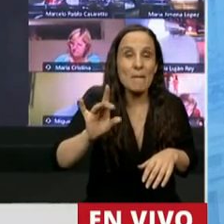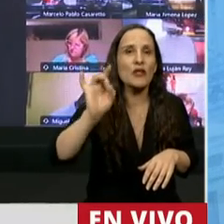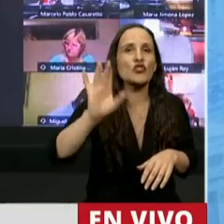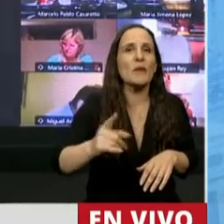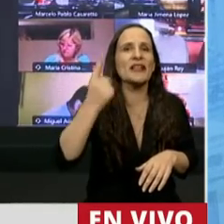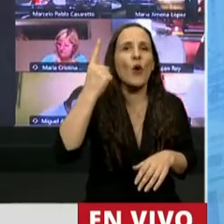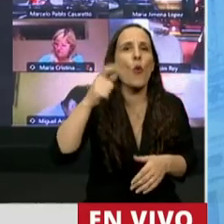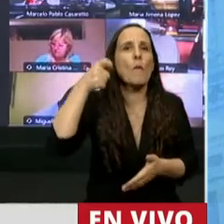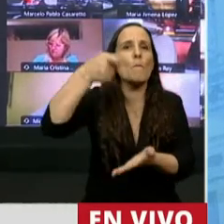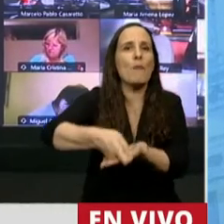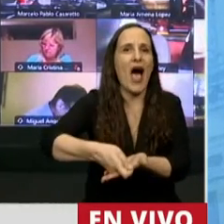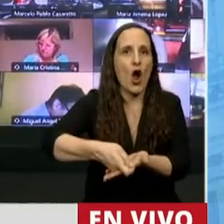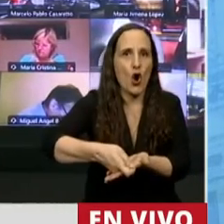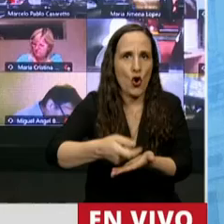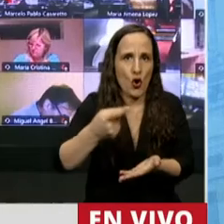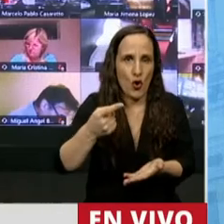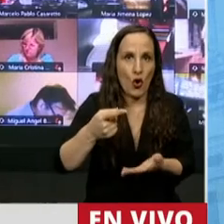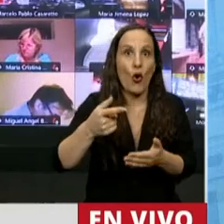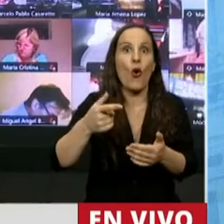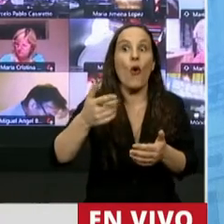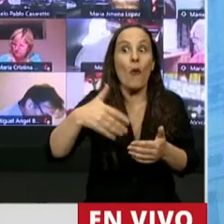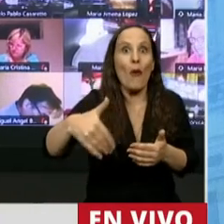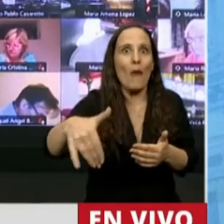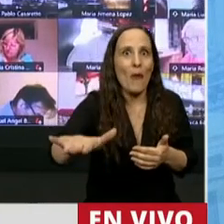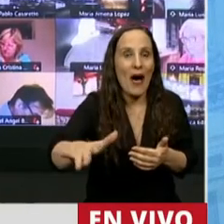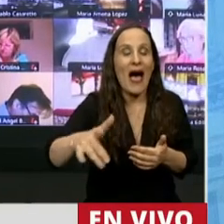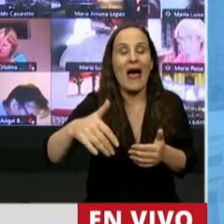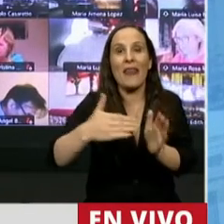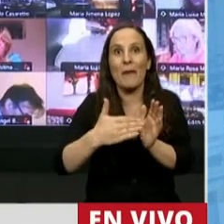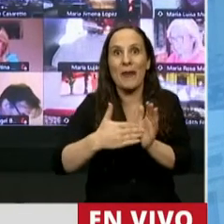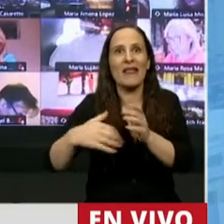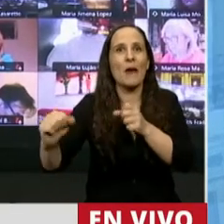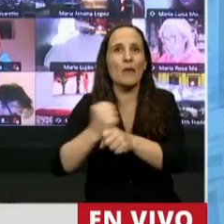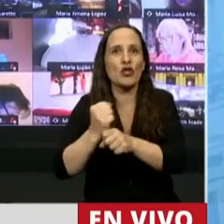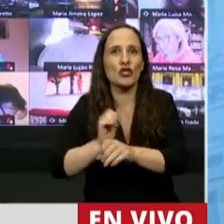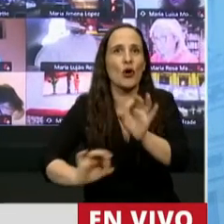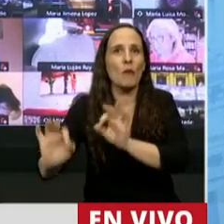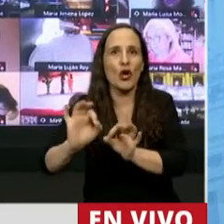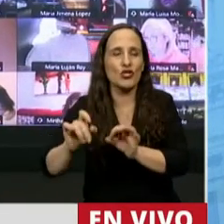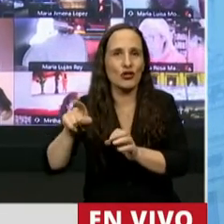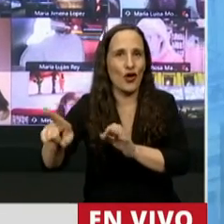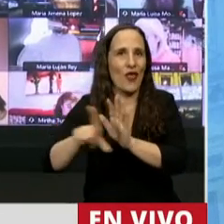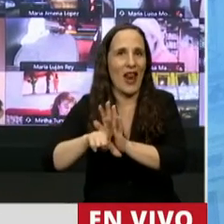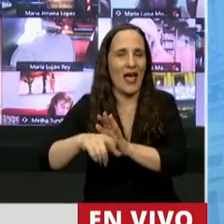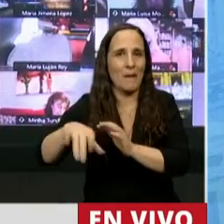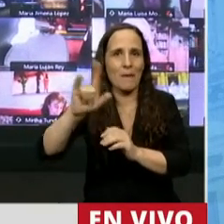pago a cuenta de lo que resulte de la aprobación del proyecto de ley para el mes de marzo.